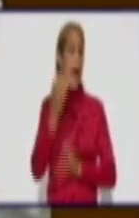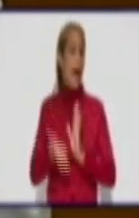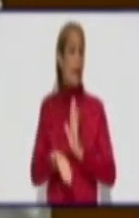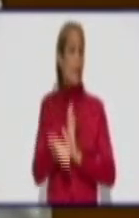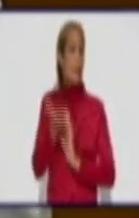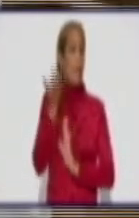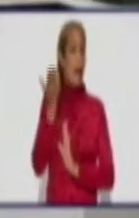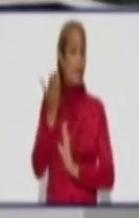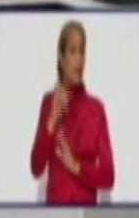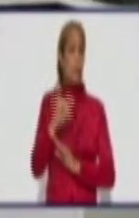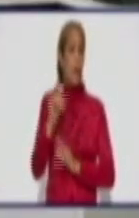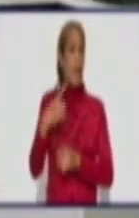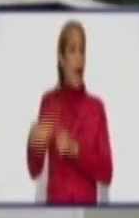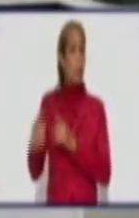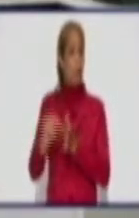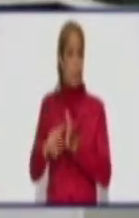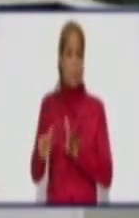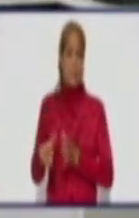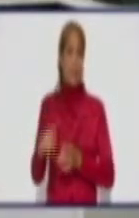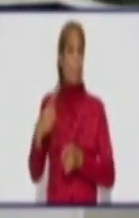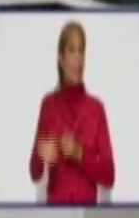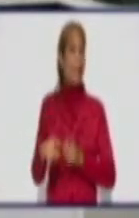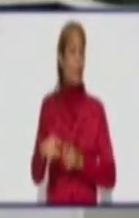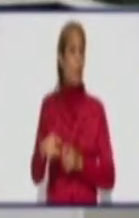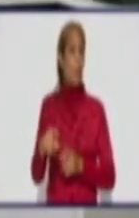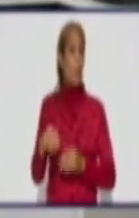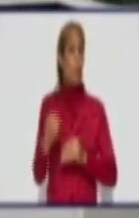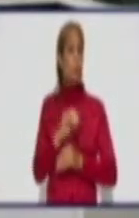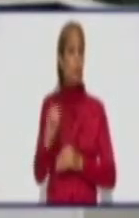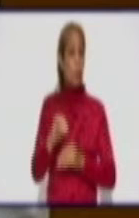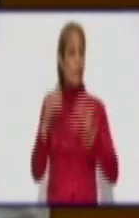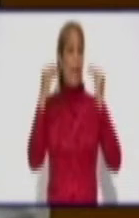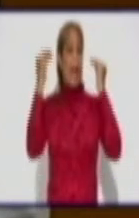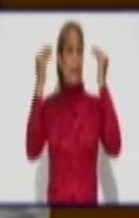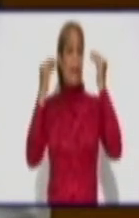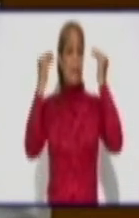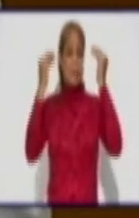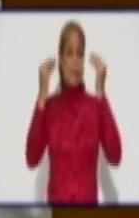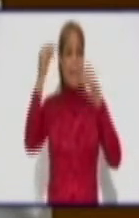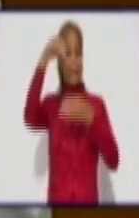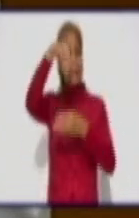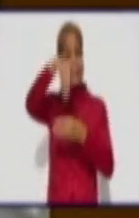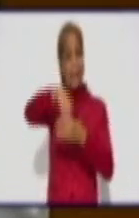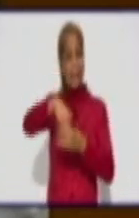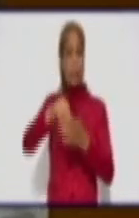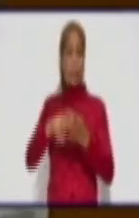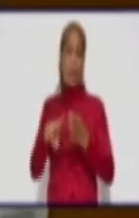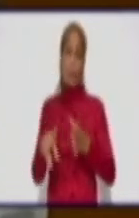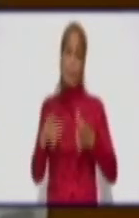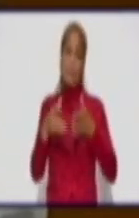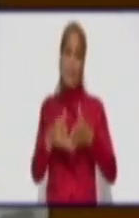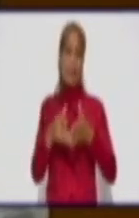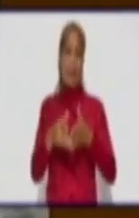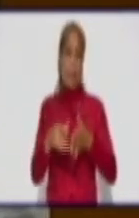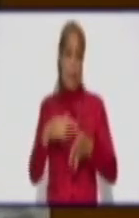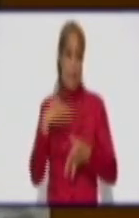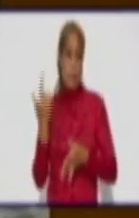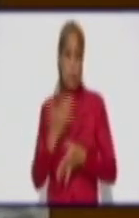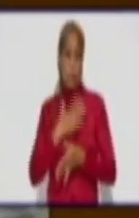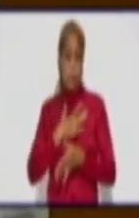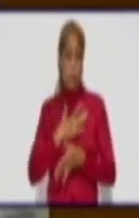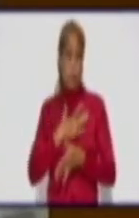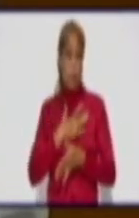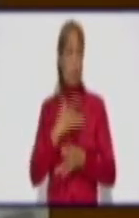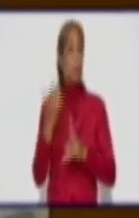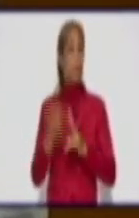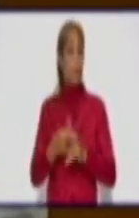contra nosotros mismos. Que es donde se pierde la percepción del riesgo y perdemos la posibilidad real de